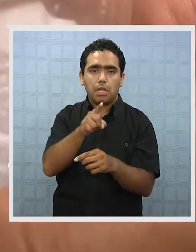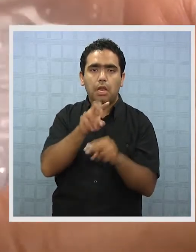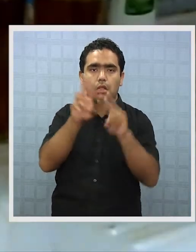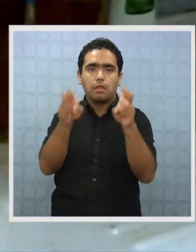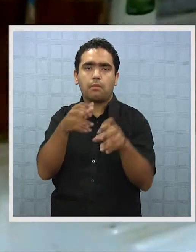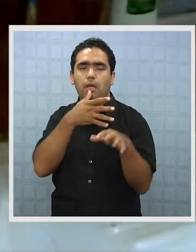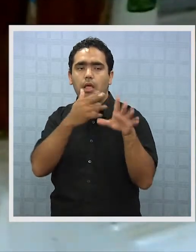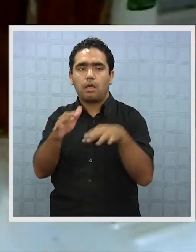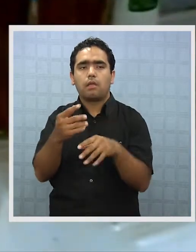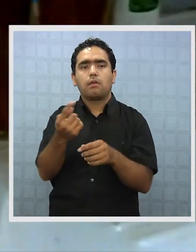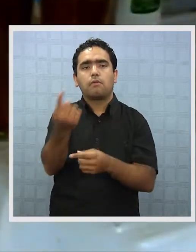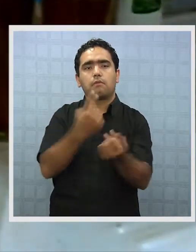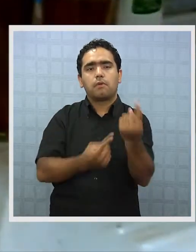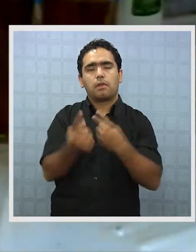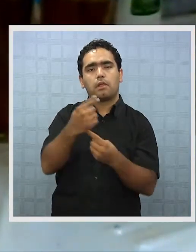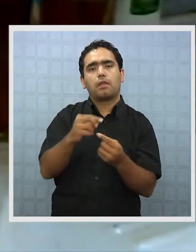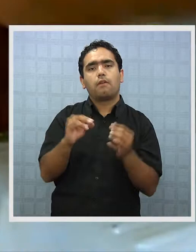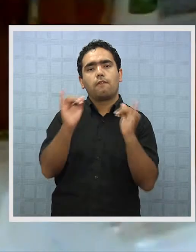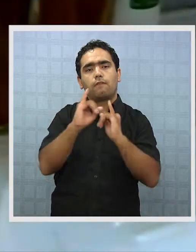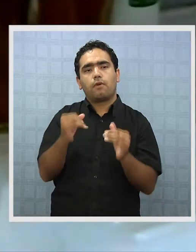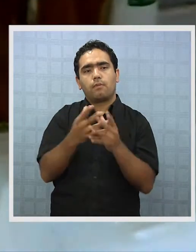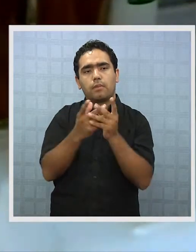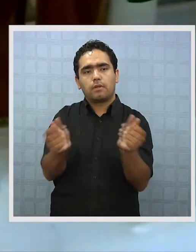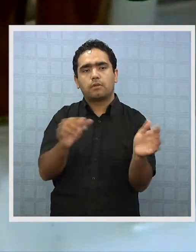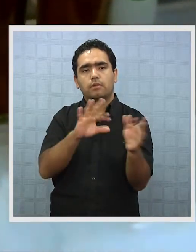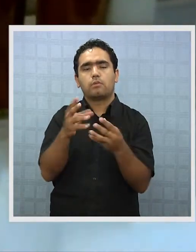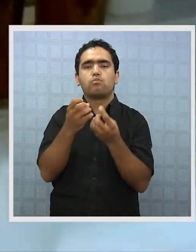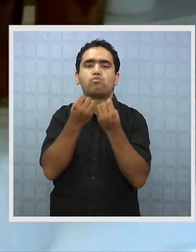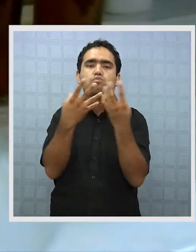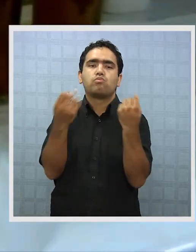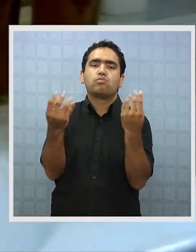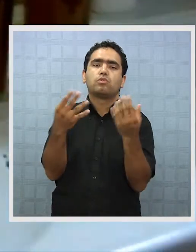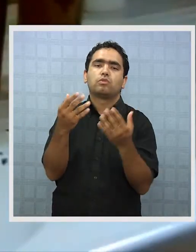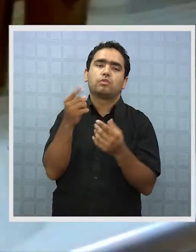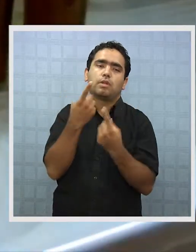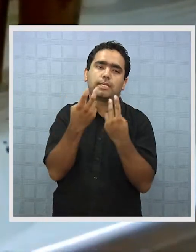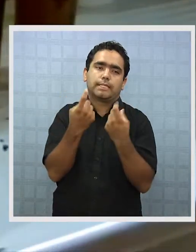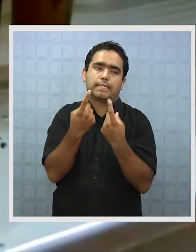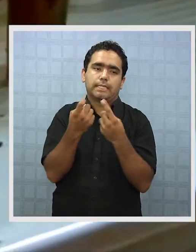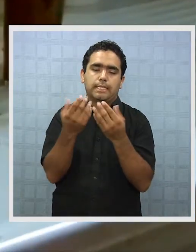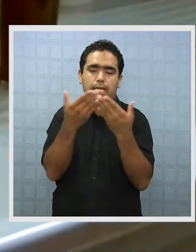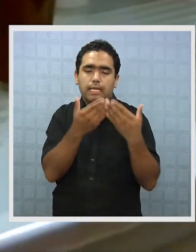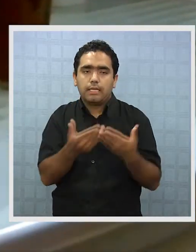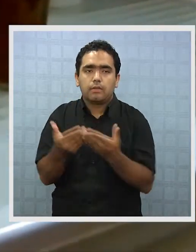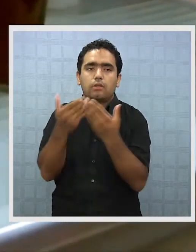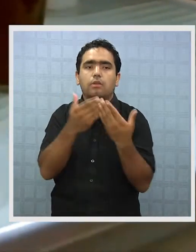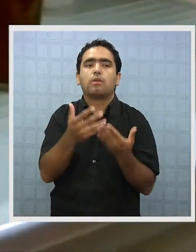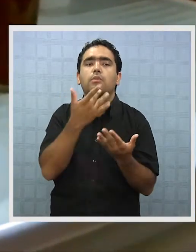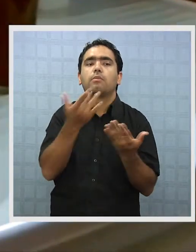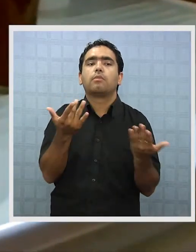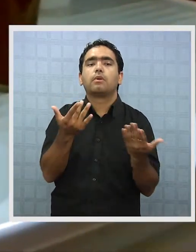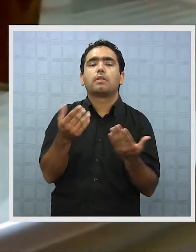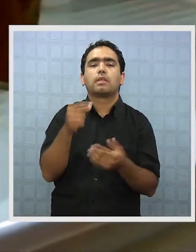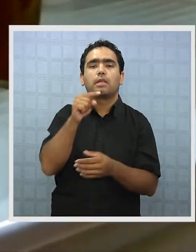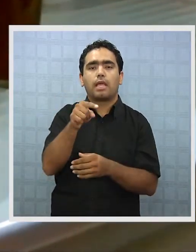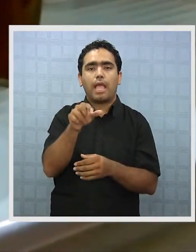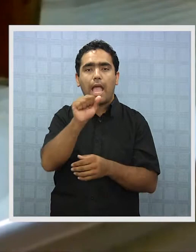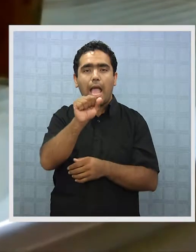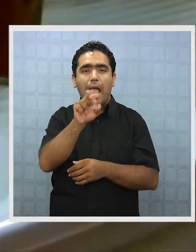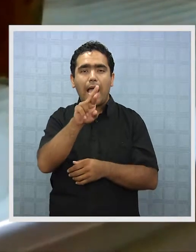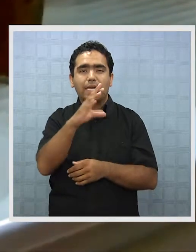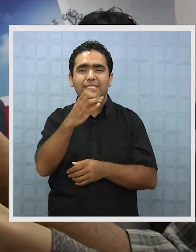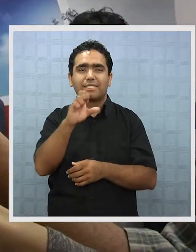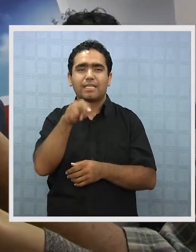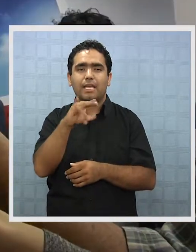discutir medidas de solución. Queda mucho por estudiar, efectivamente, porque los niveles de arsénico que ahora